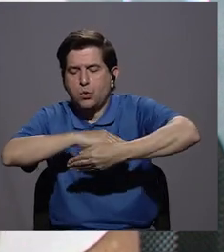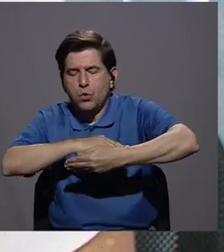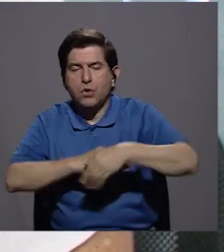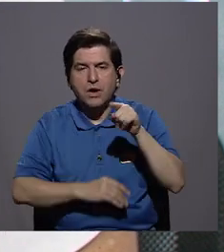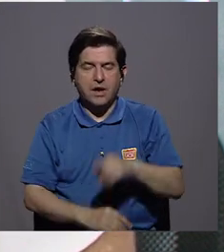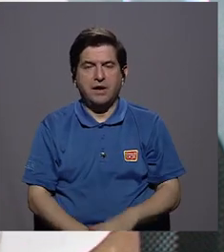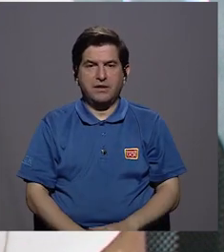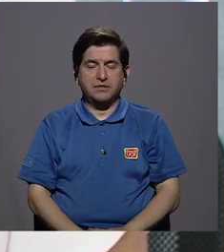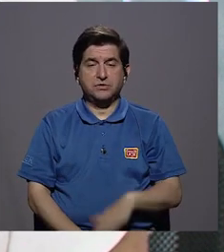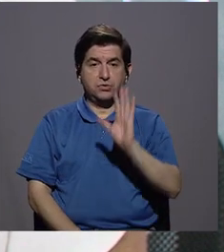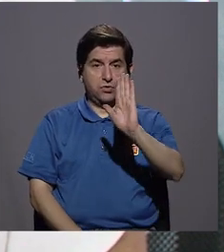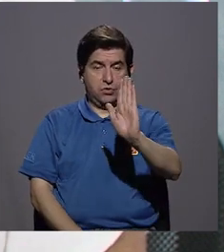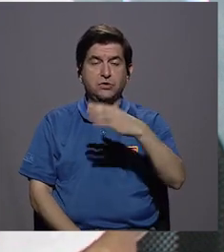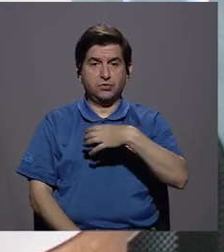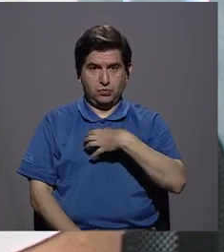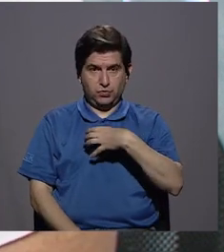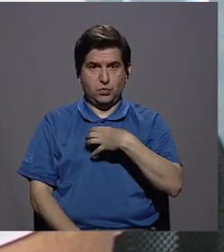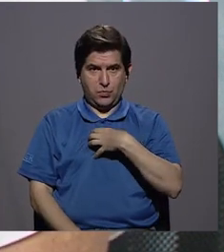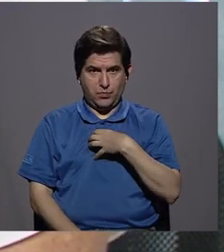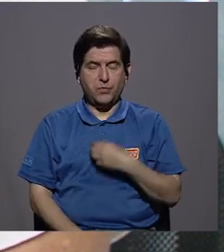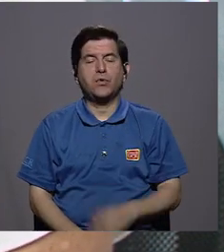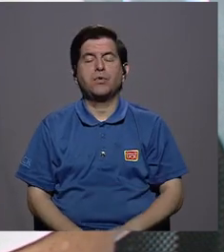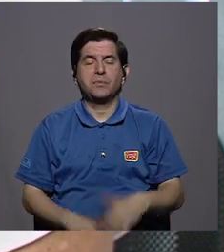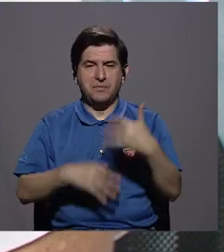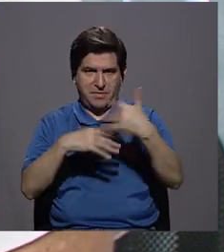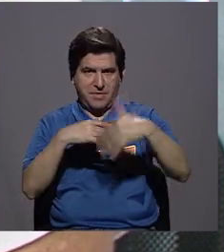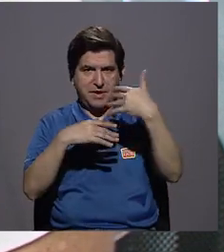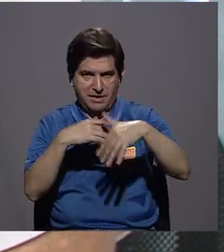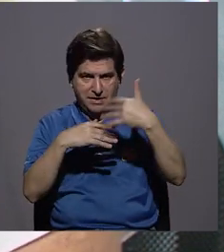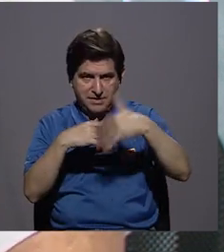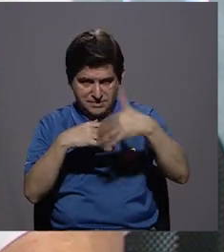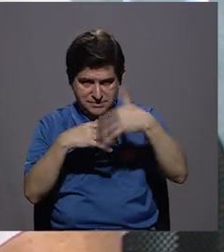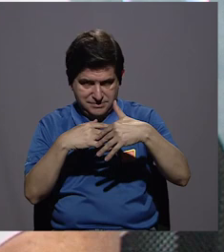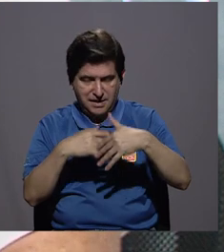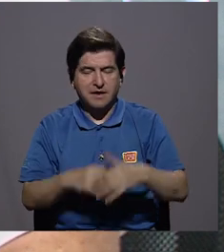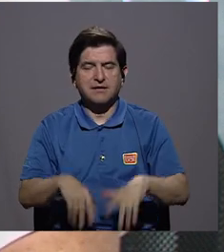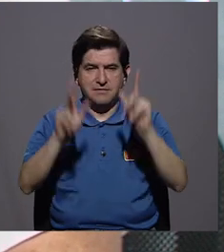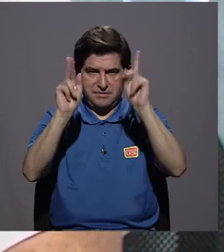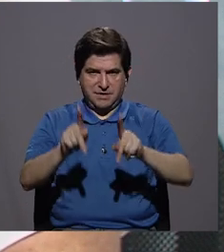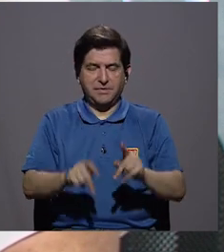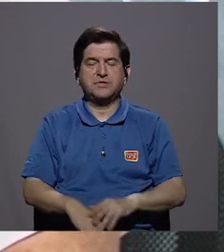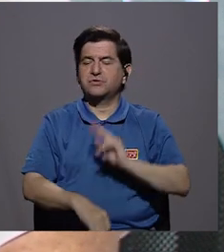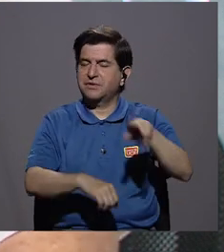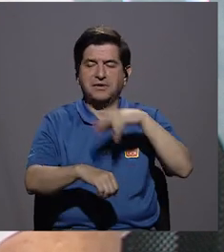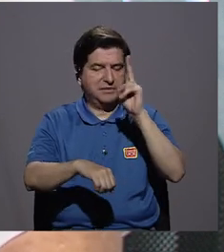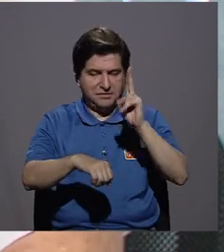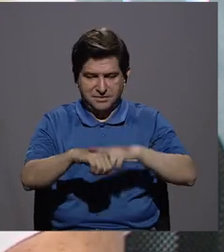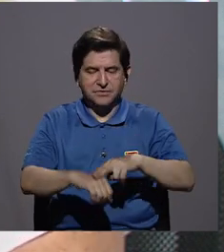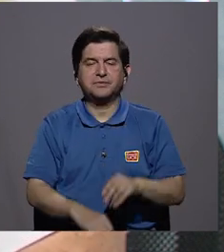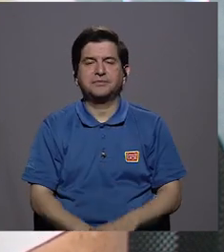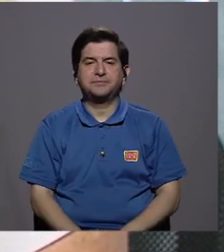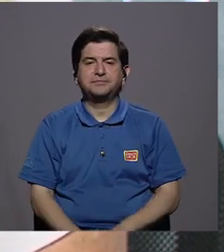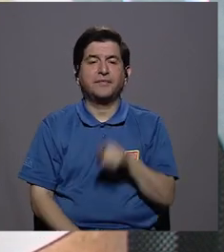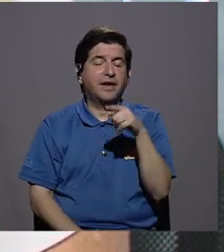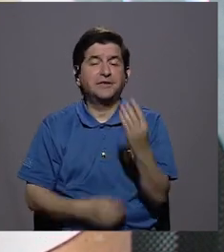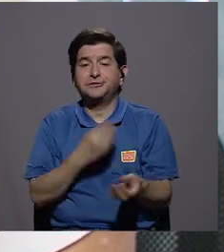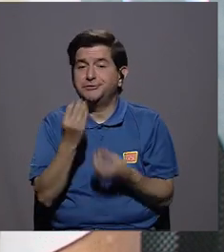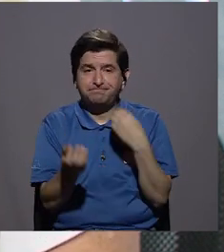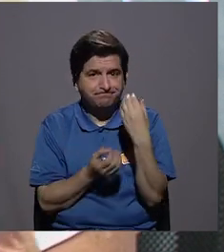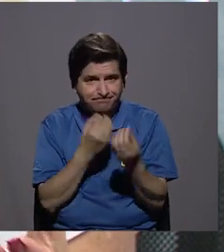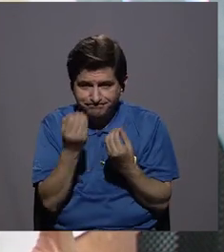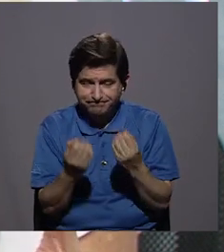esto es que va a propiciar de su propia sangre, de la propia sangre del paciente, verdad, y totalmente natural. Lo que va a